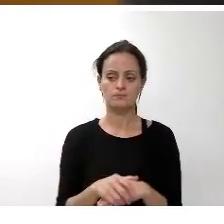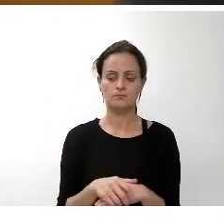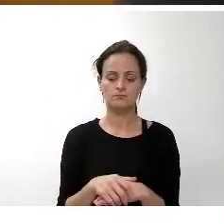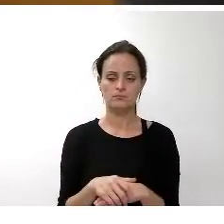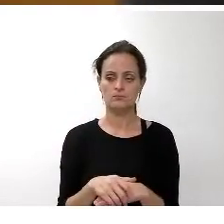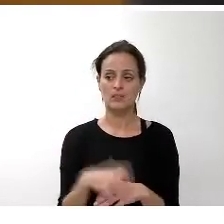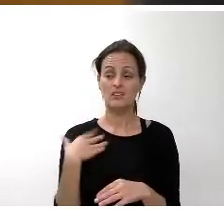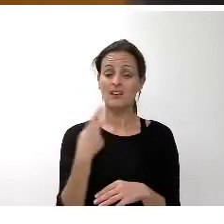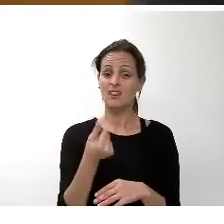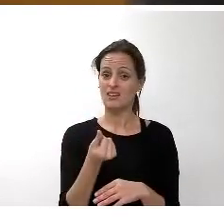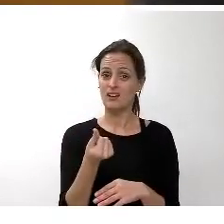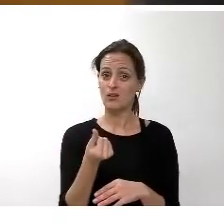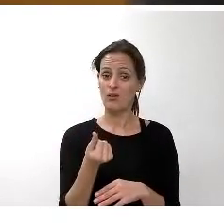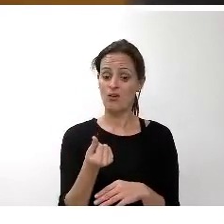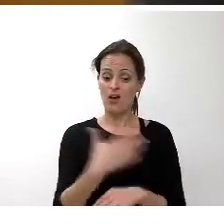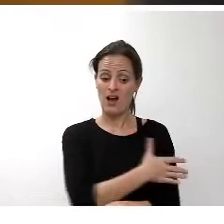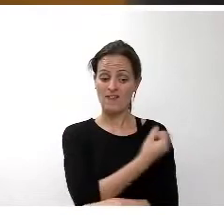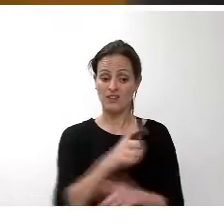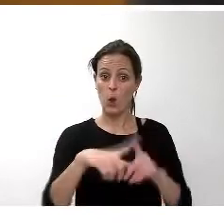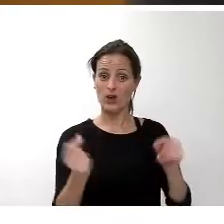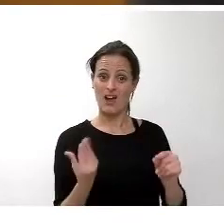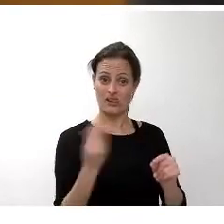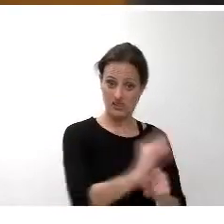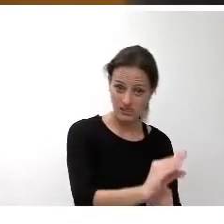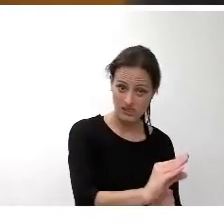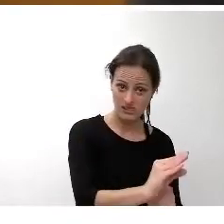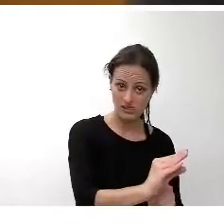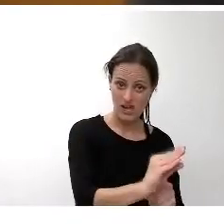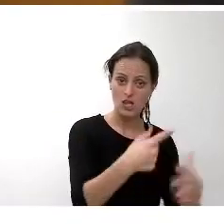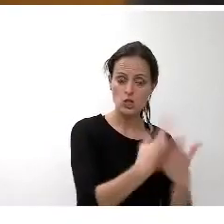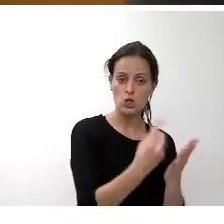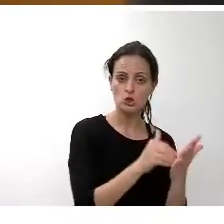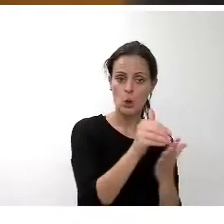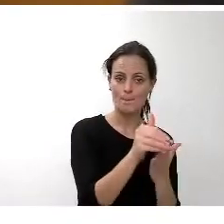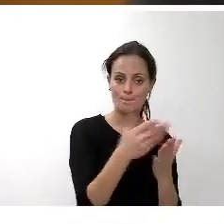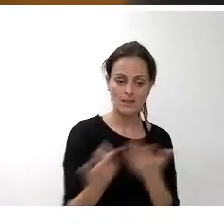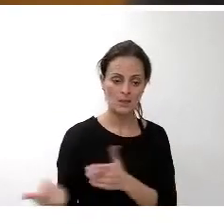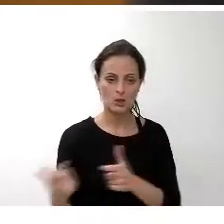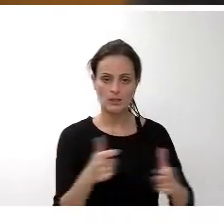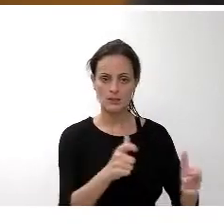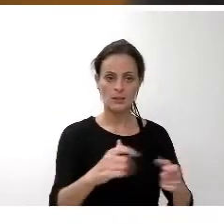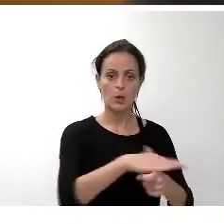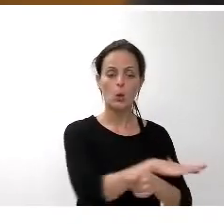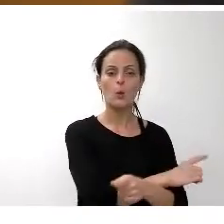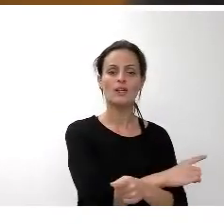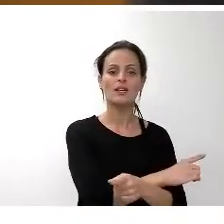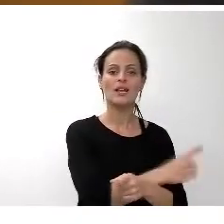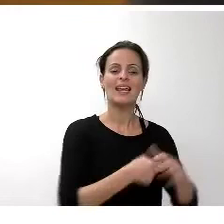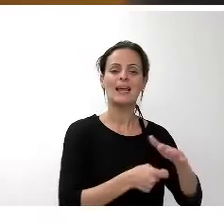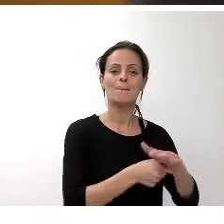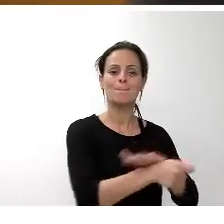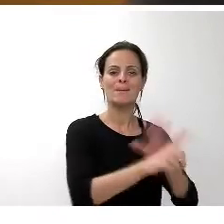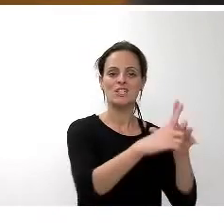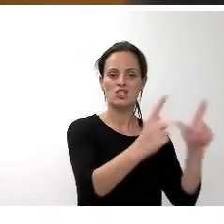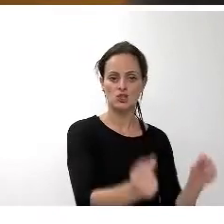de esta aportación casi 8 millones va destinada a inversión por parte de Lías con 1,7